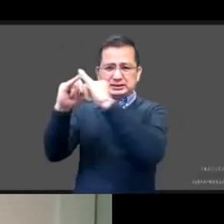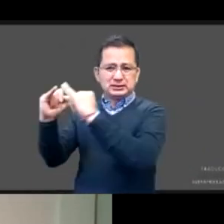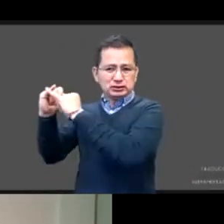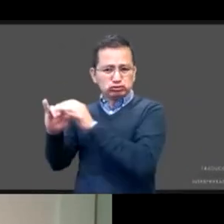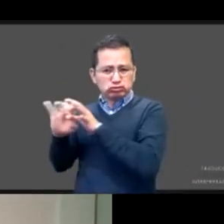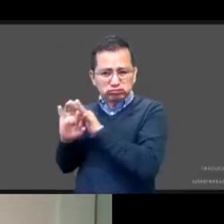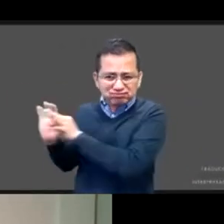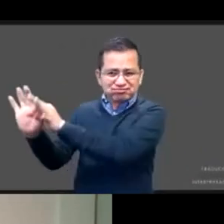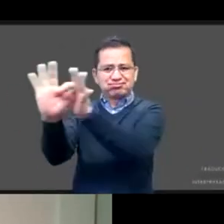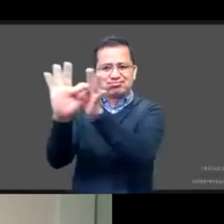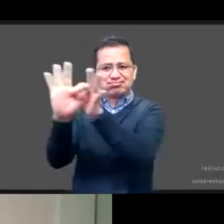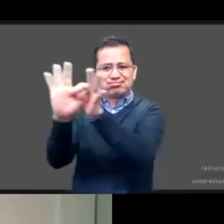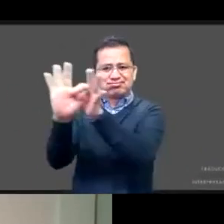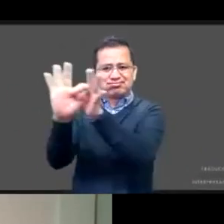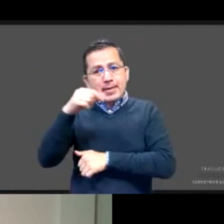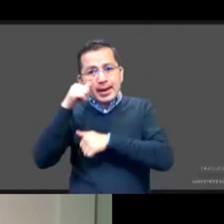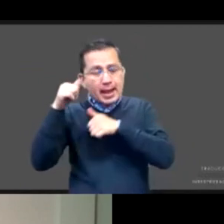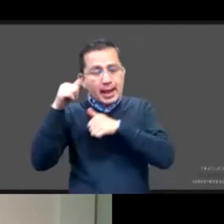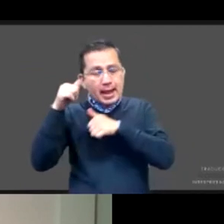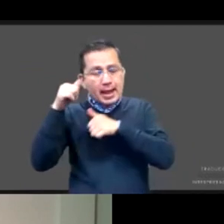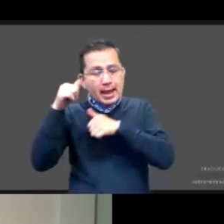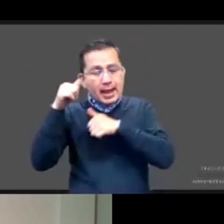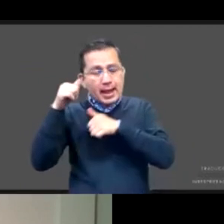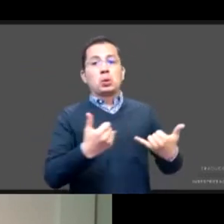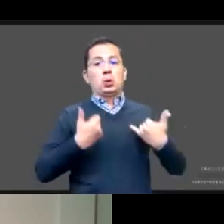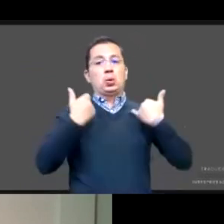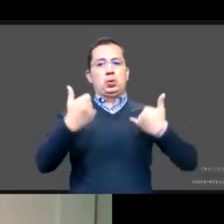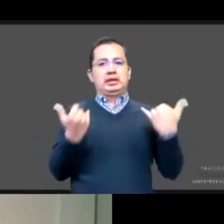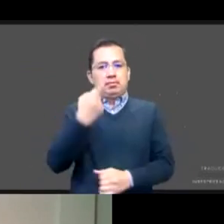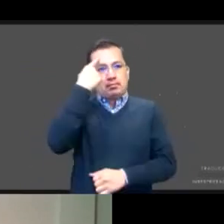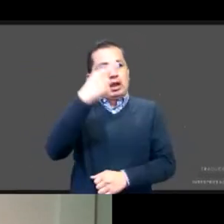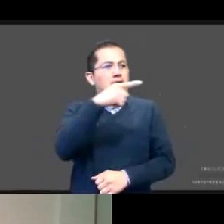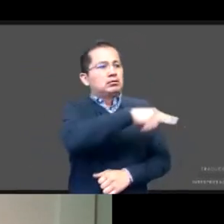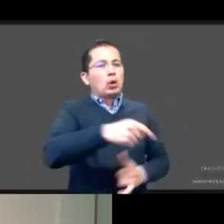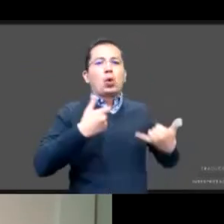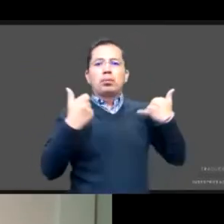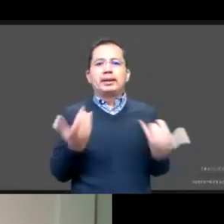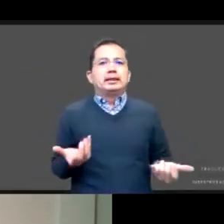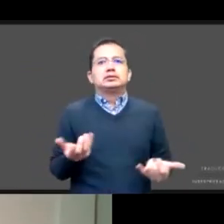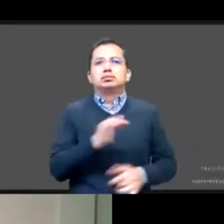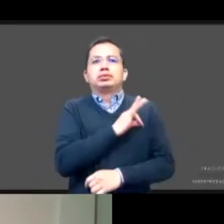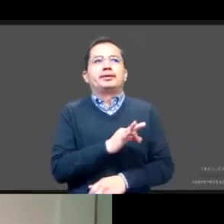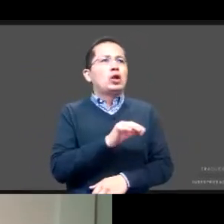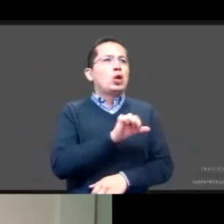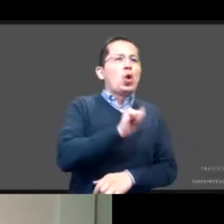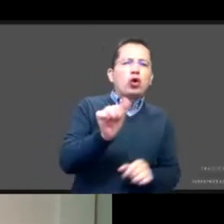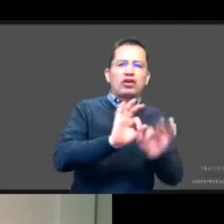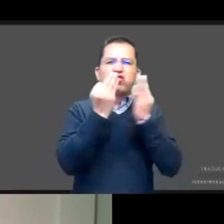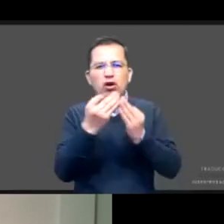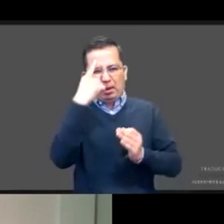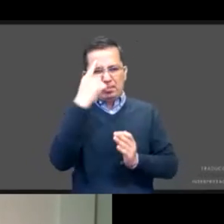dirigir para que las y los adolescentes se encuentren posibilidades de desarrollo y no solo de mitigación temporal